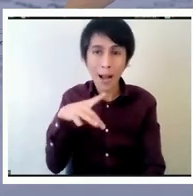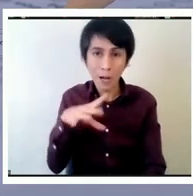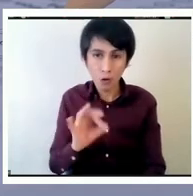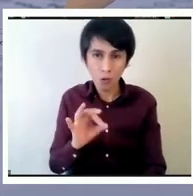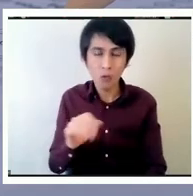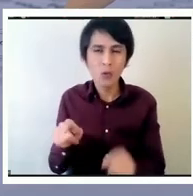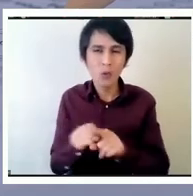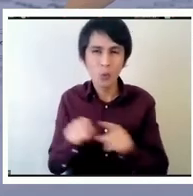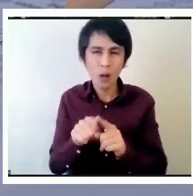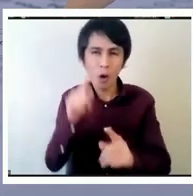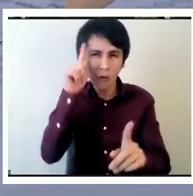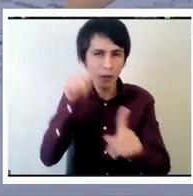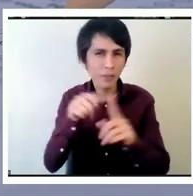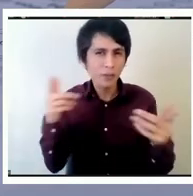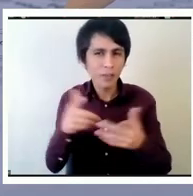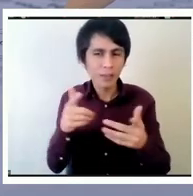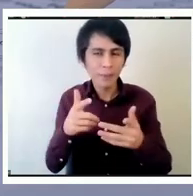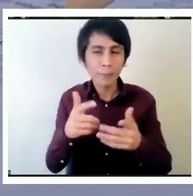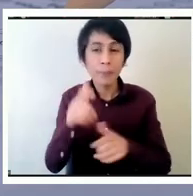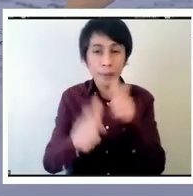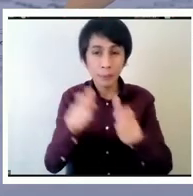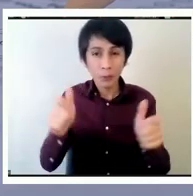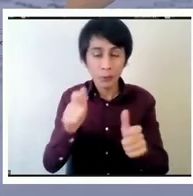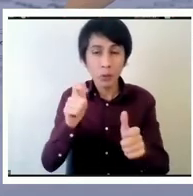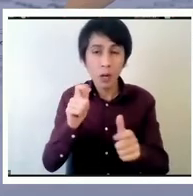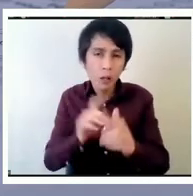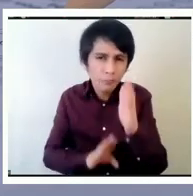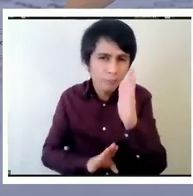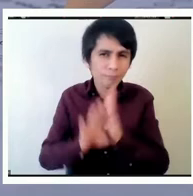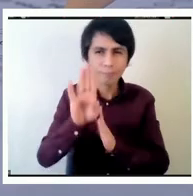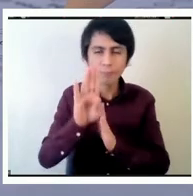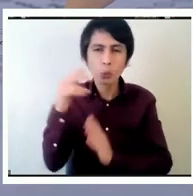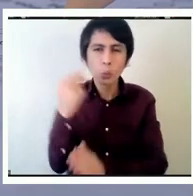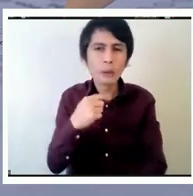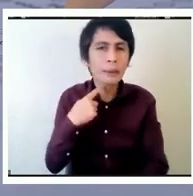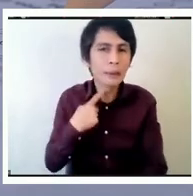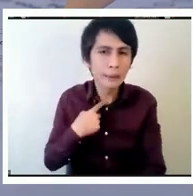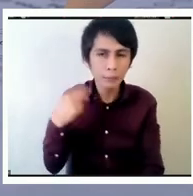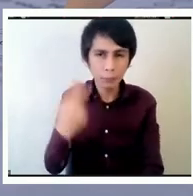maximizan cierto el interés cierto sus propios intereses cierto